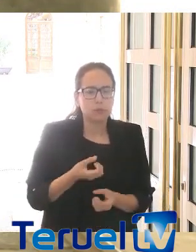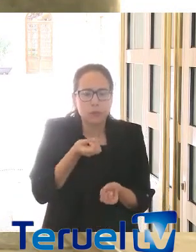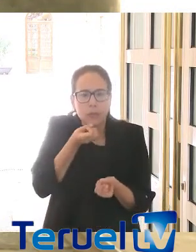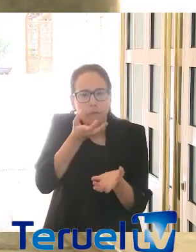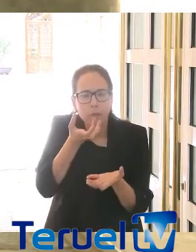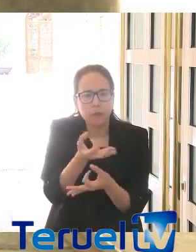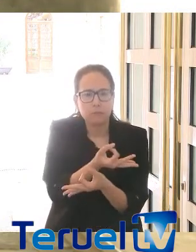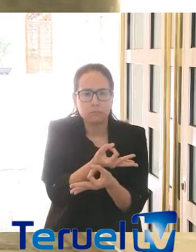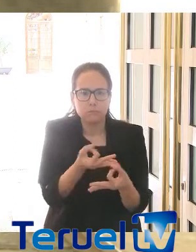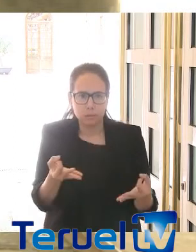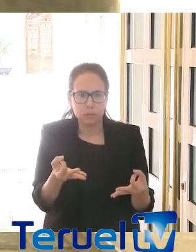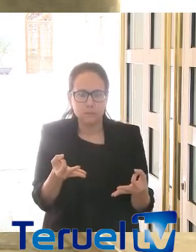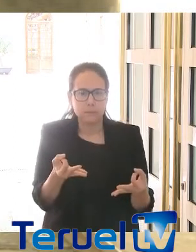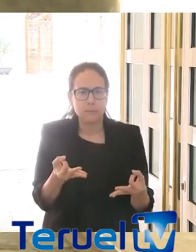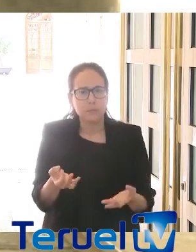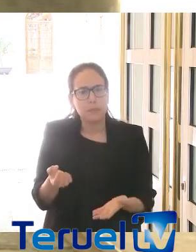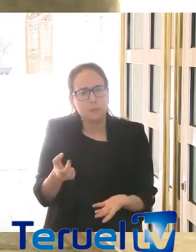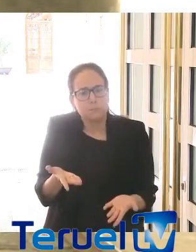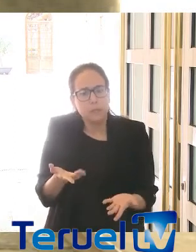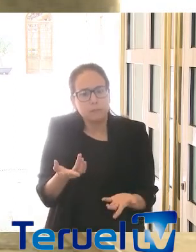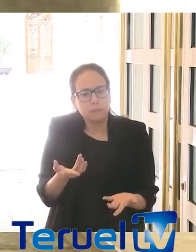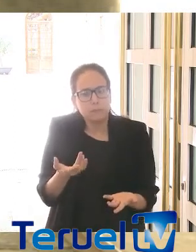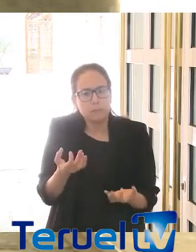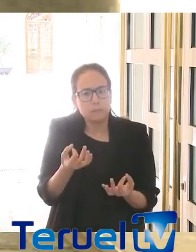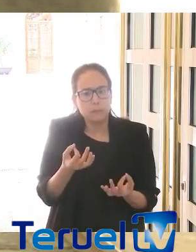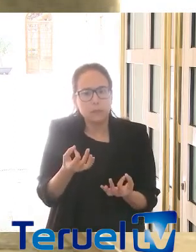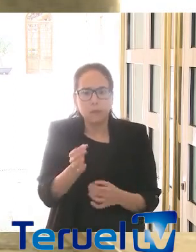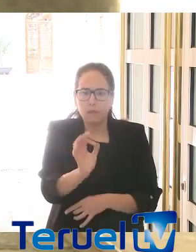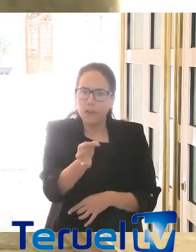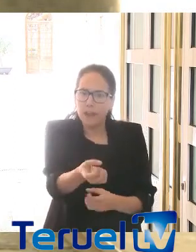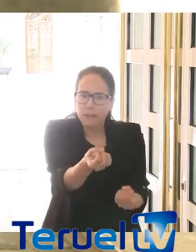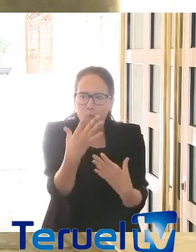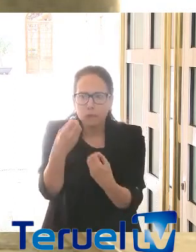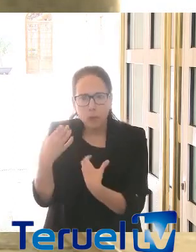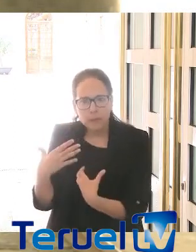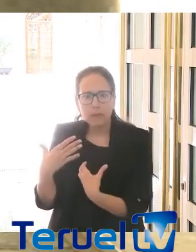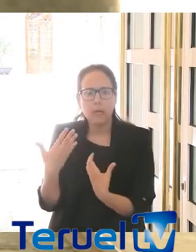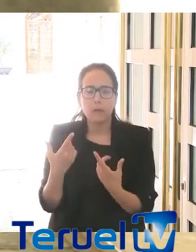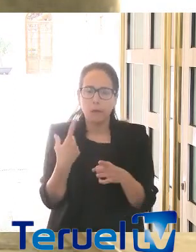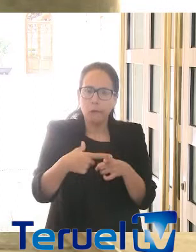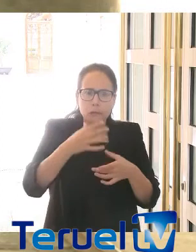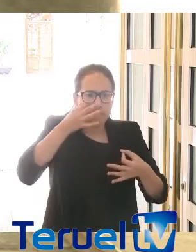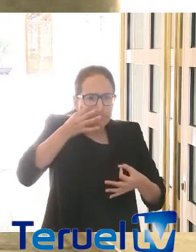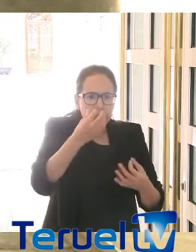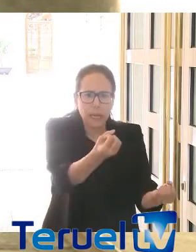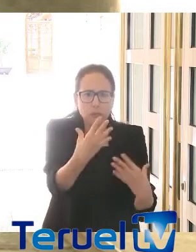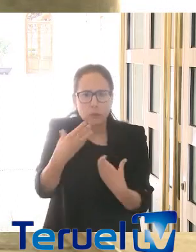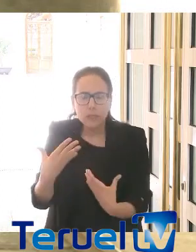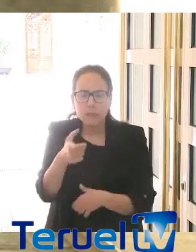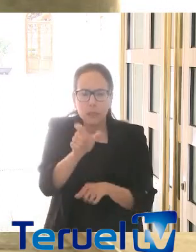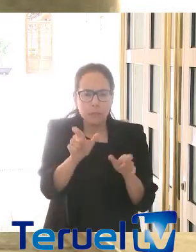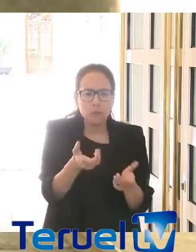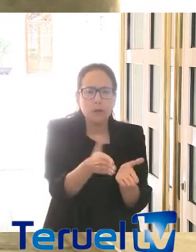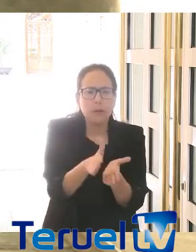adecuada, que nos transmitan las verdades, que nos transmitan las cosas como son, cuántos fallecidos,